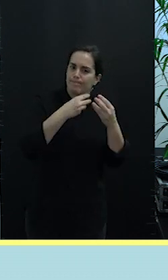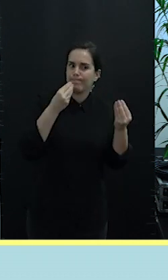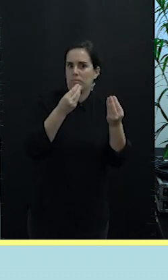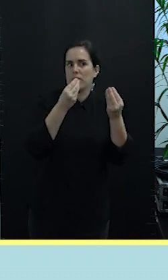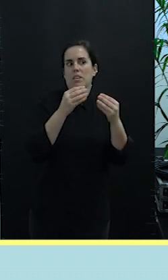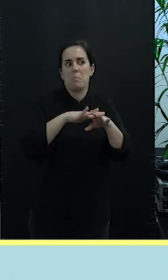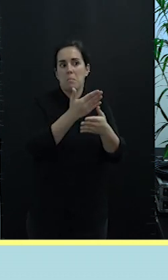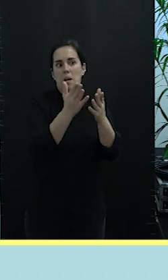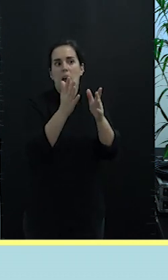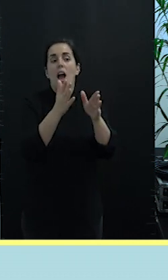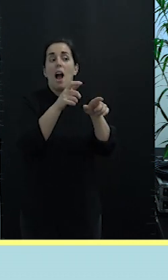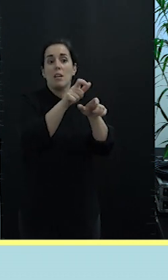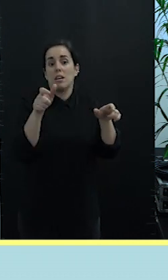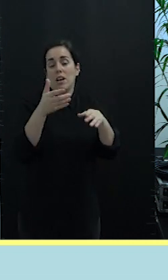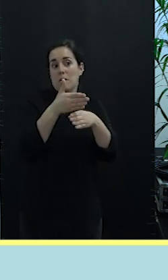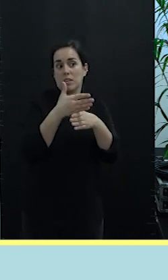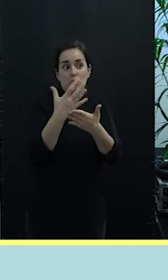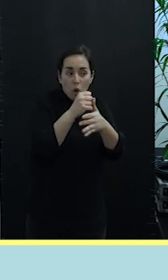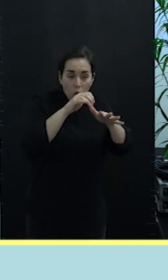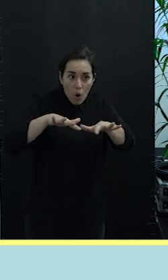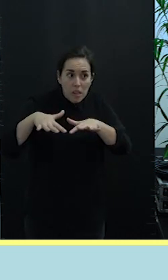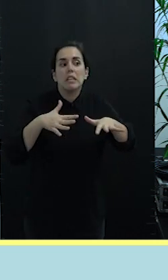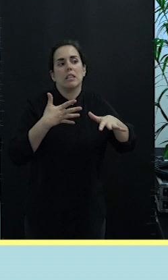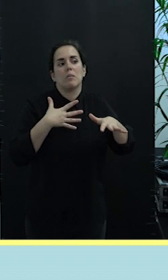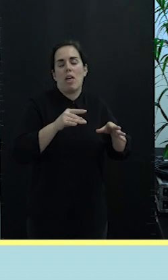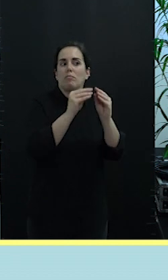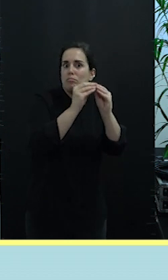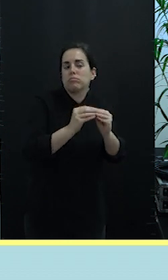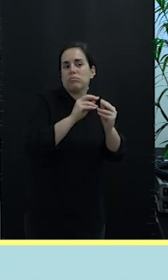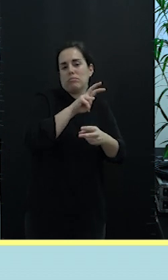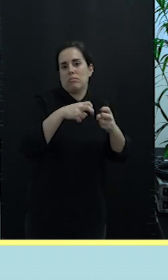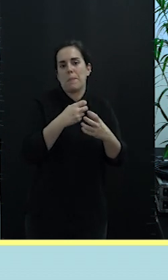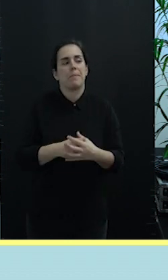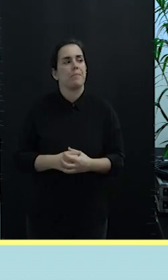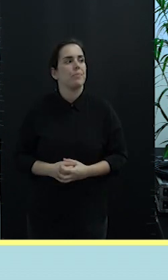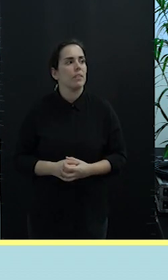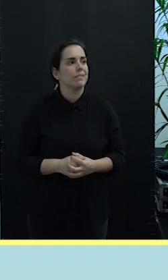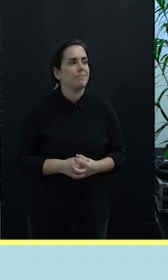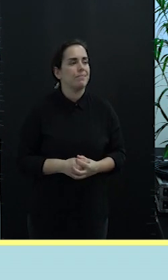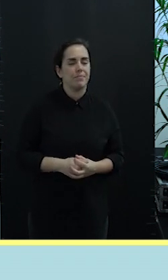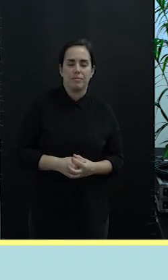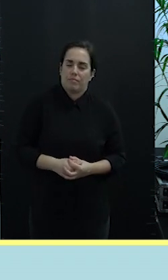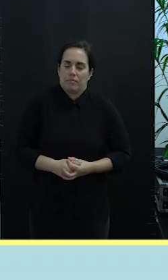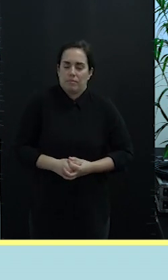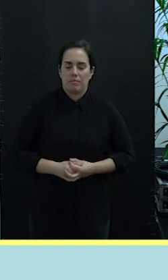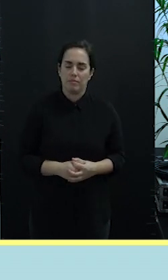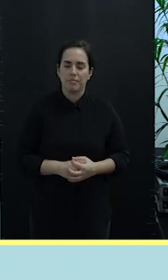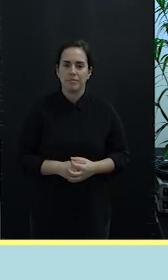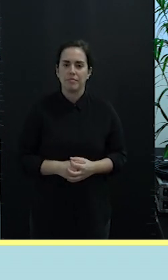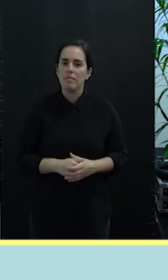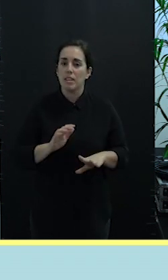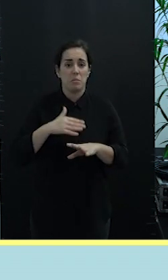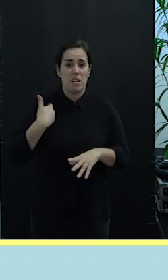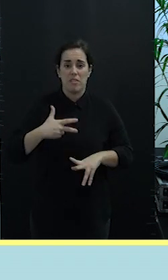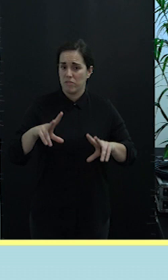de todos los carpinteros de Rivera que han asistido hoy a esta intervención. Y para casi finalizar